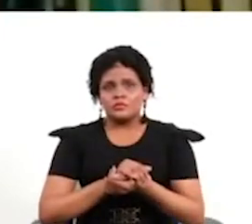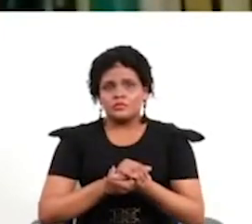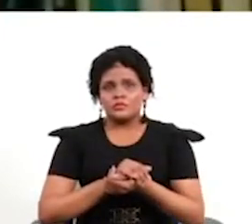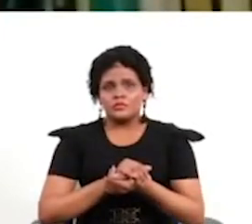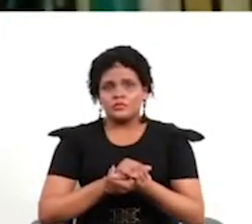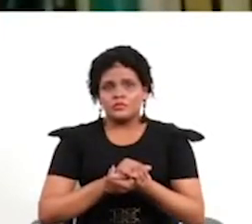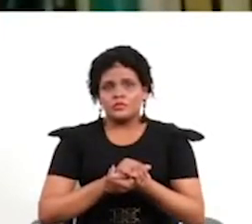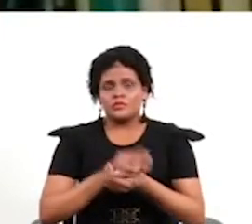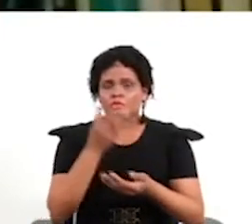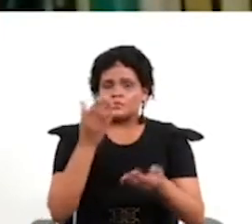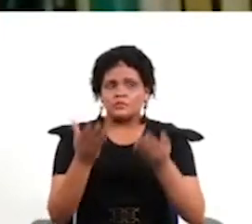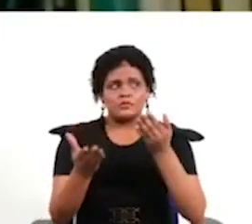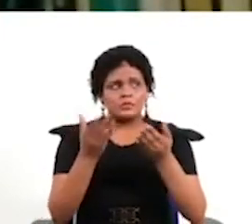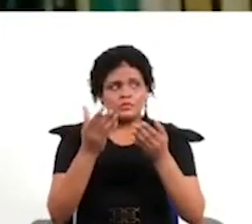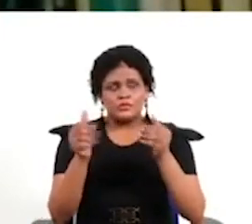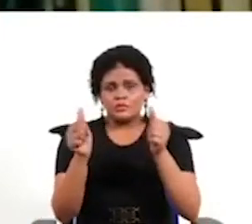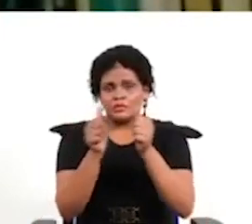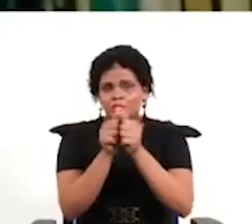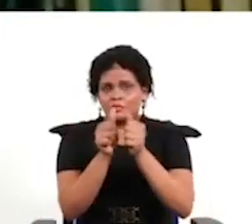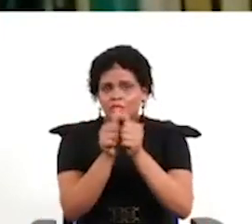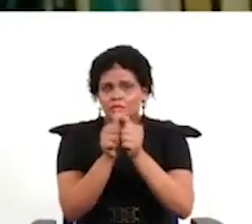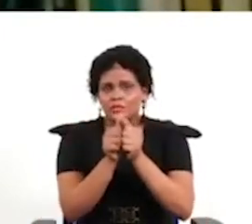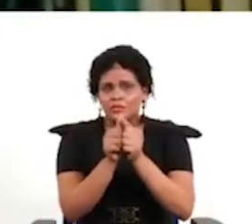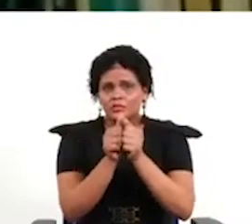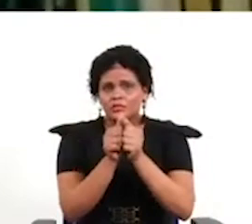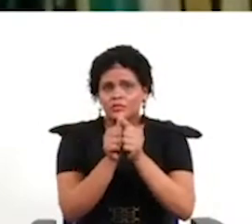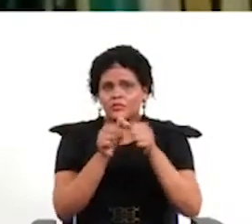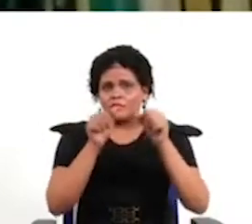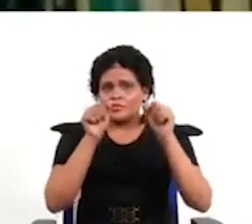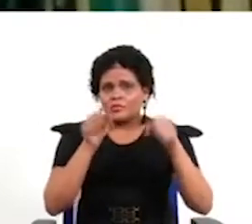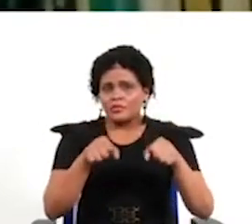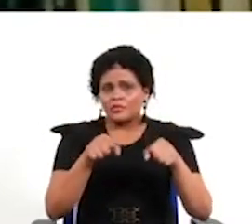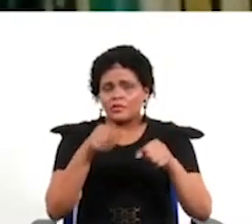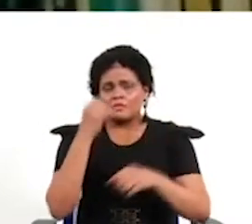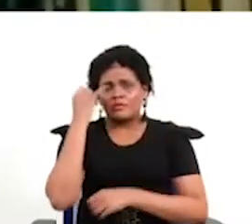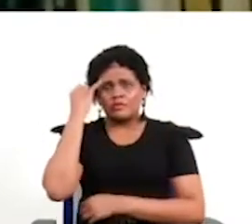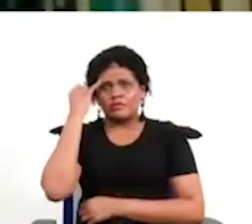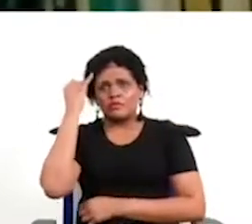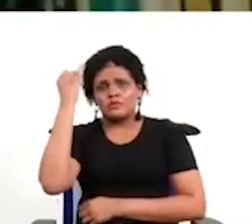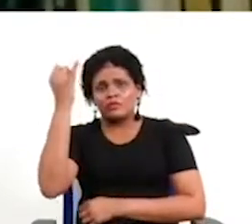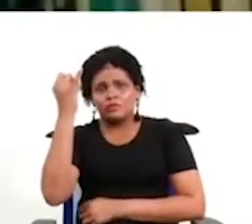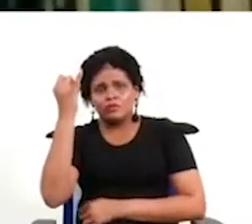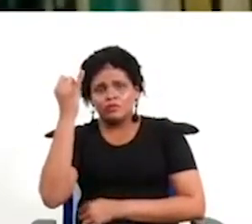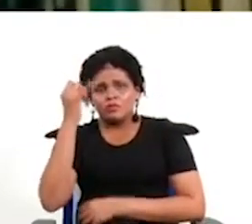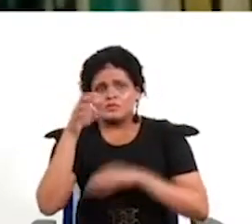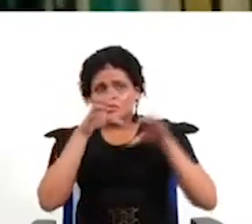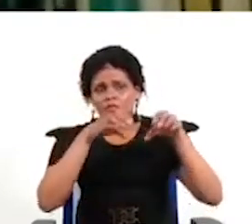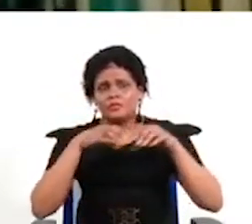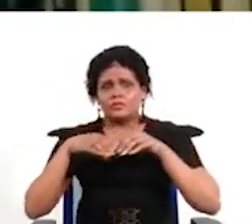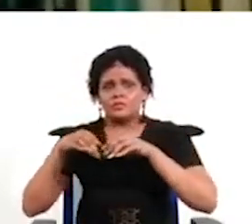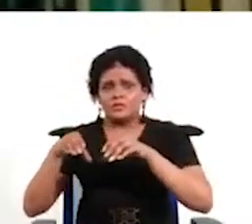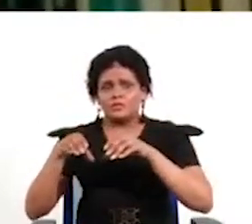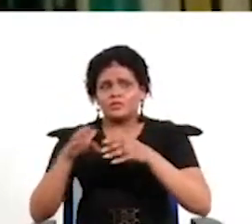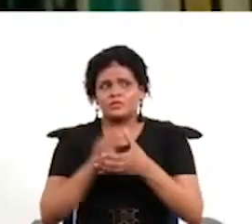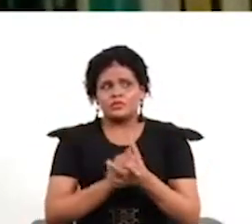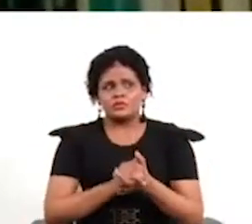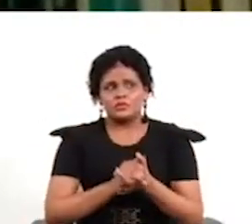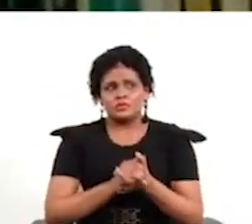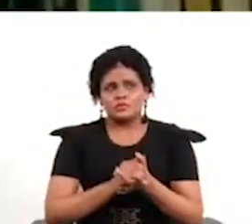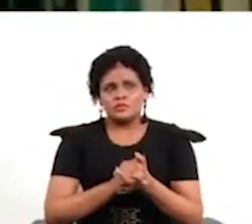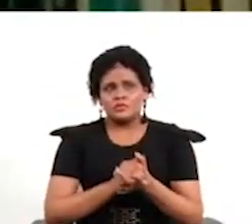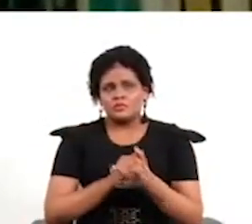que la regulación debería acompañarlos o quizá los organismos tomar la iniciativa de hacer propuestas de regulación acordes